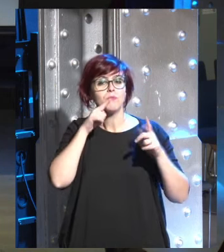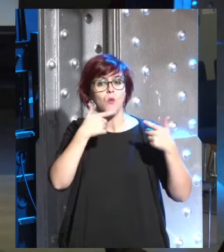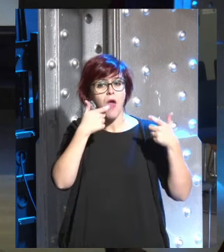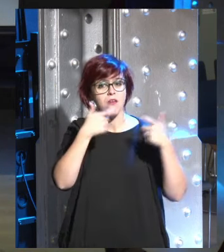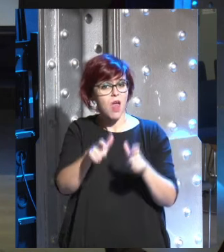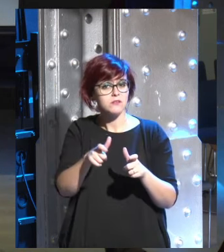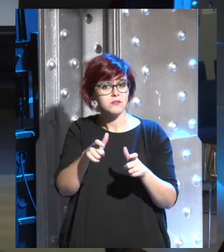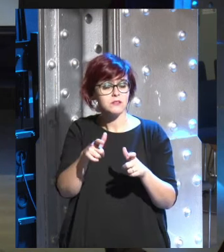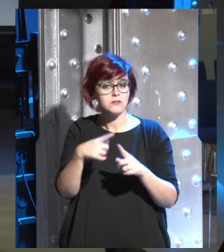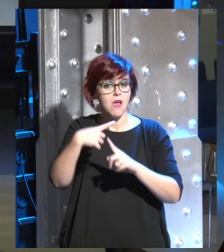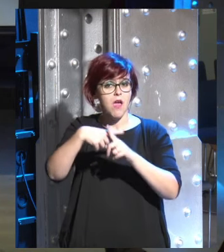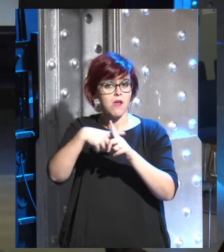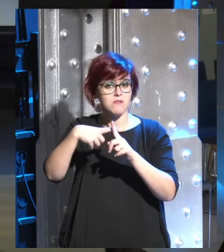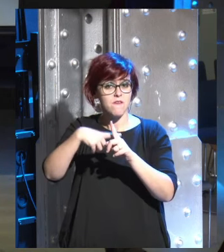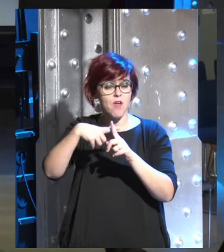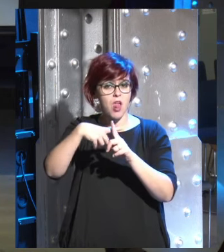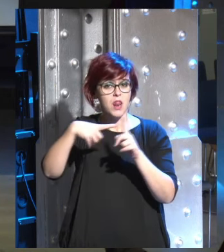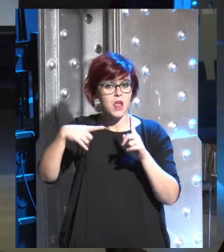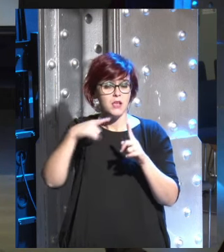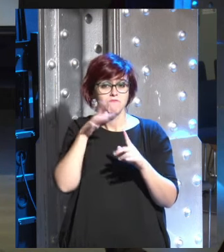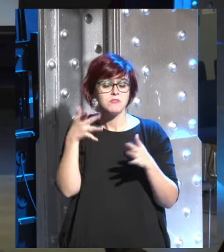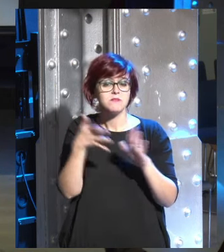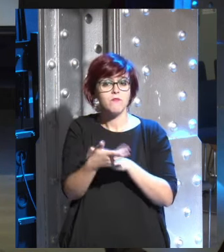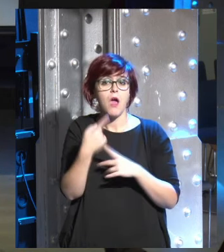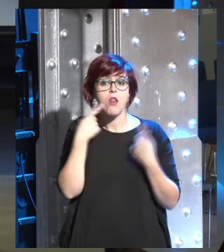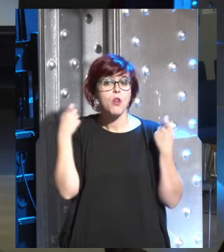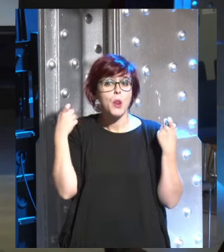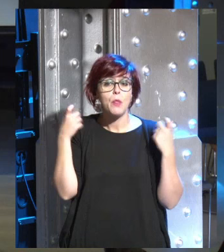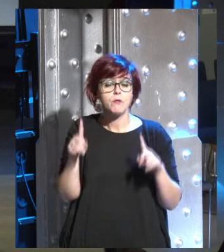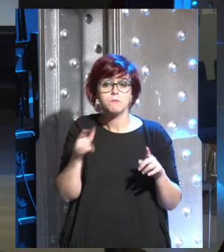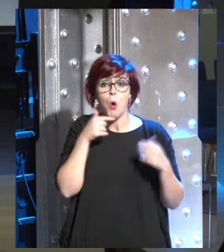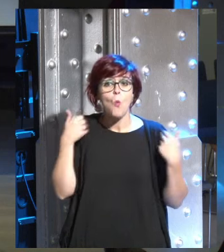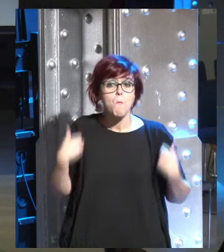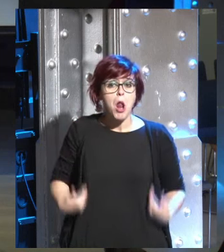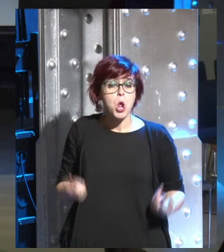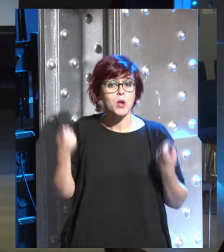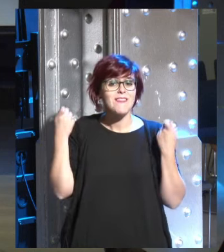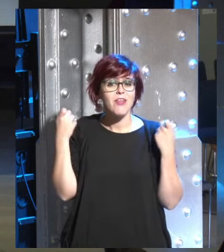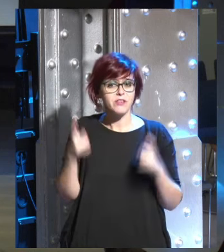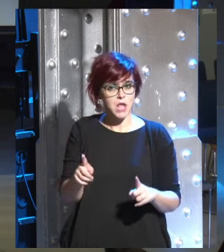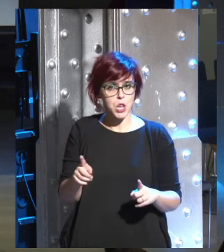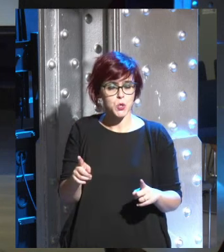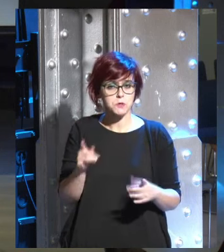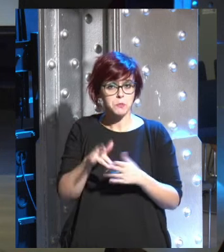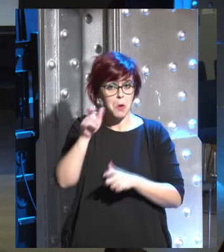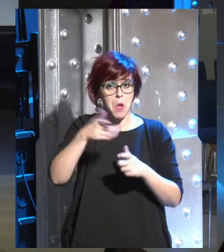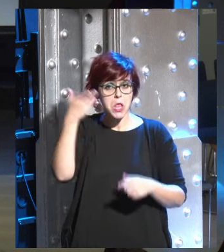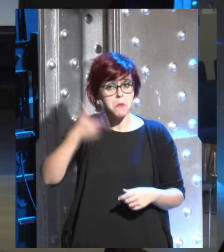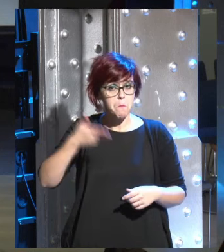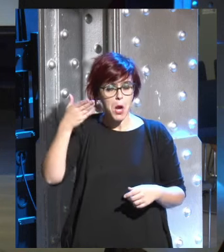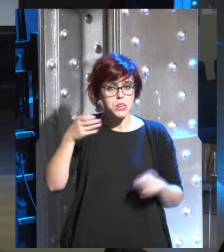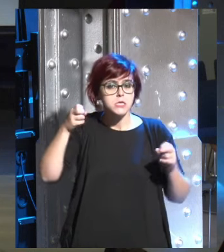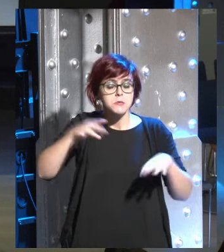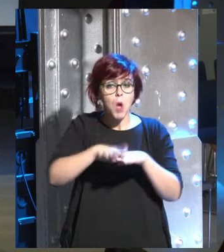masiva la clase de los innecesarios de los seres humanos innecesarios personas que no tienen una importancia